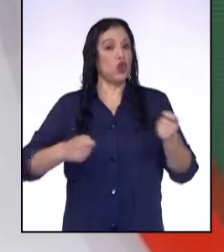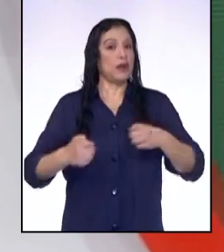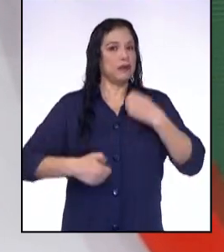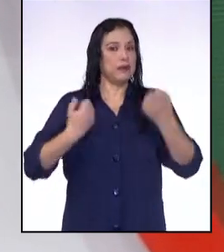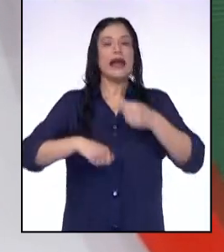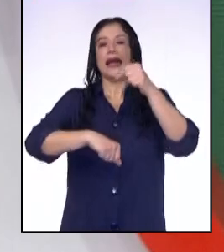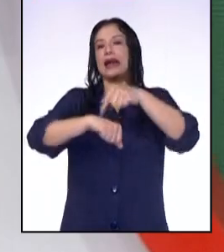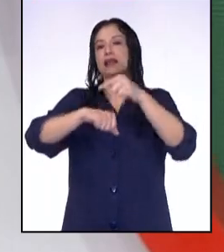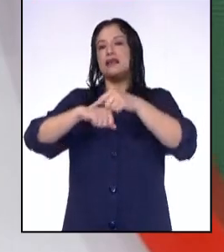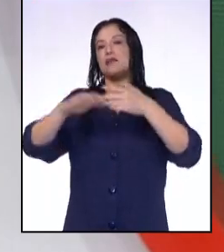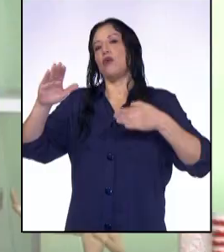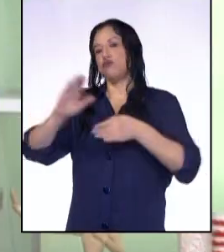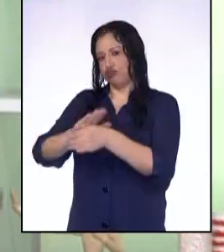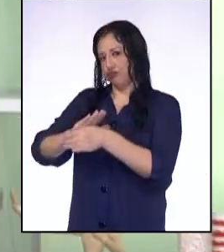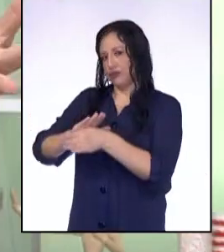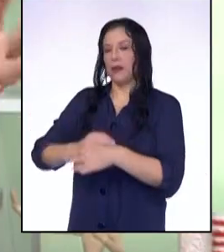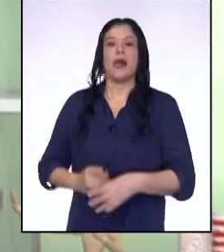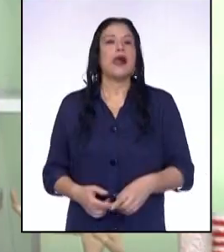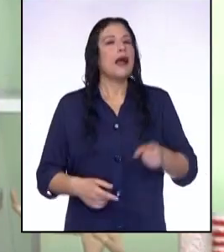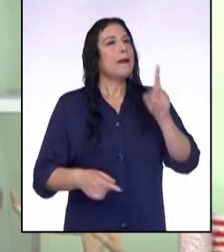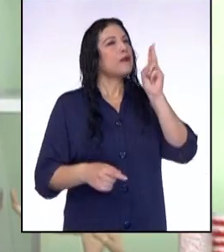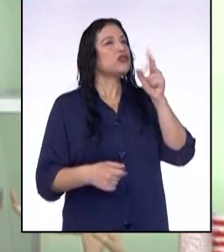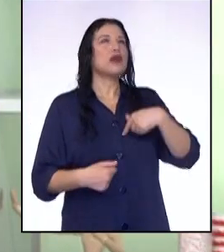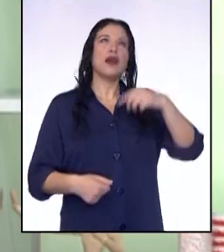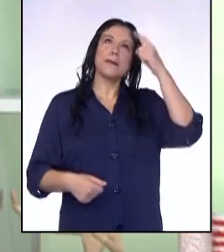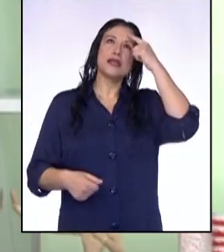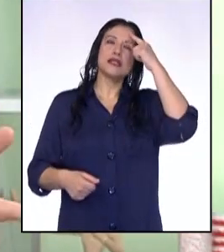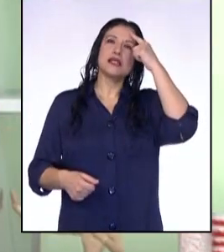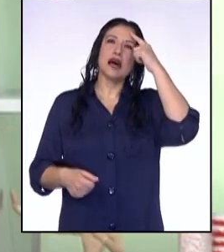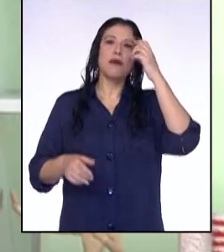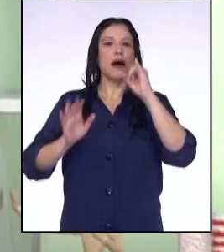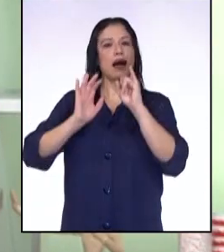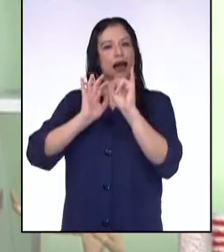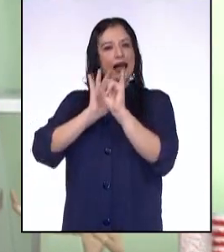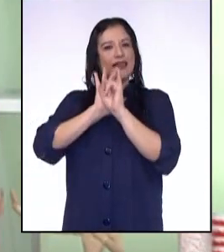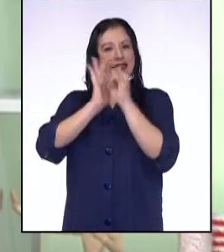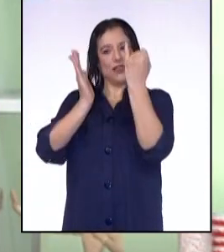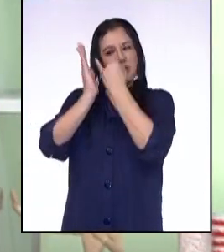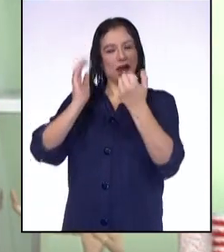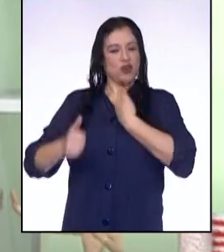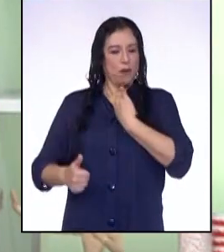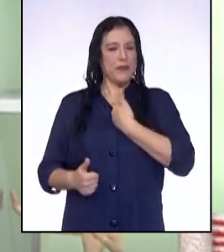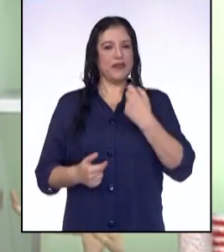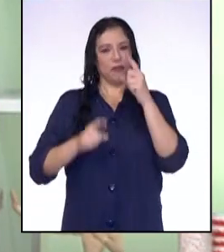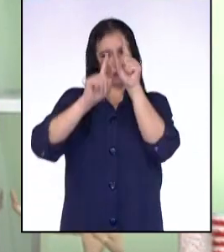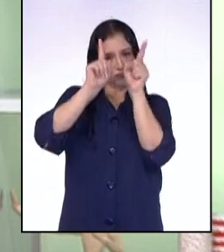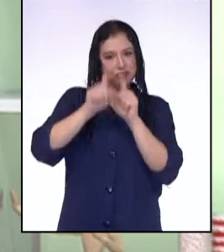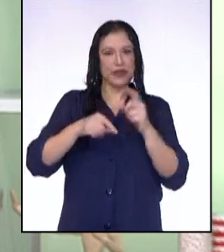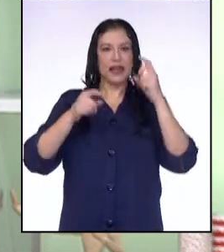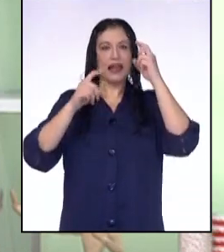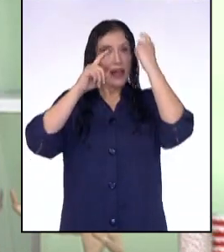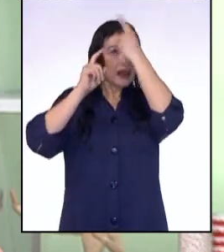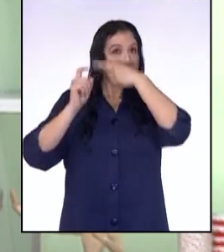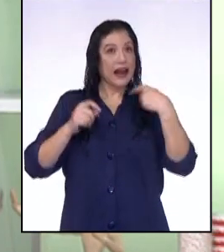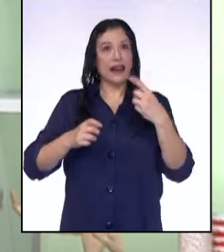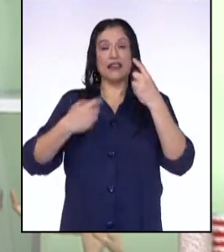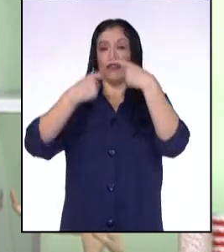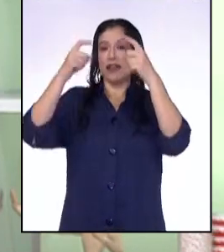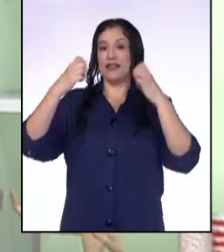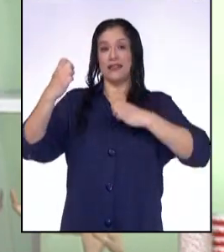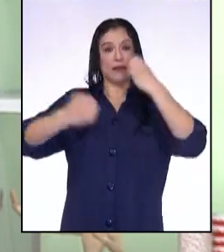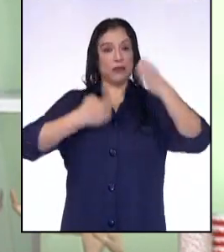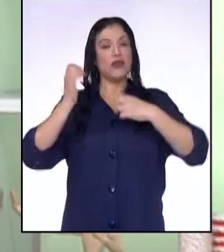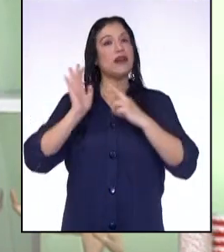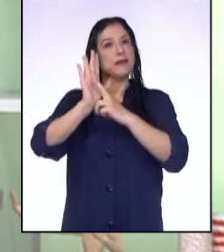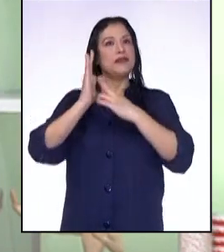durante el tiempo de aislamiento. Profesora, yo pensaba dibujarme al centro y alrededor dibujaré varias caras mías con diferentes gestos,